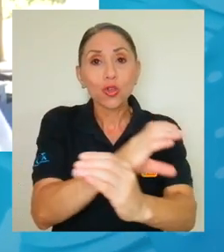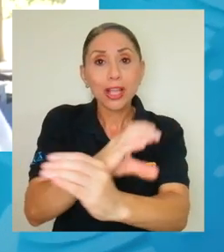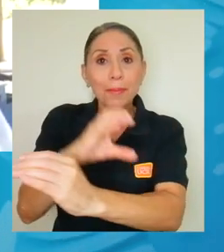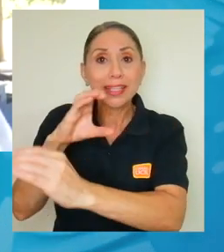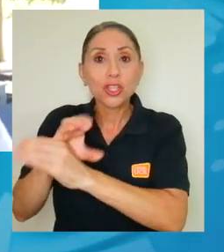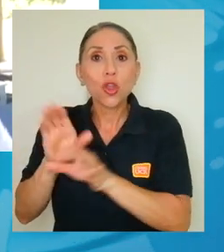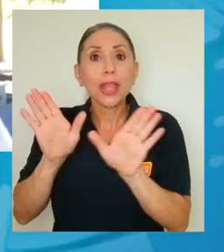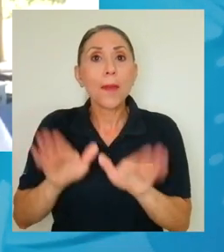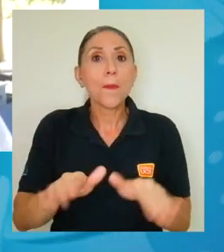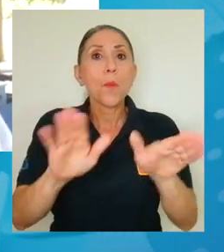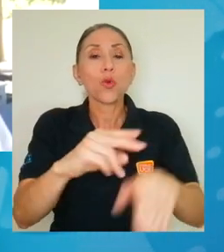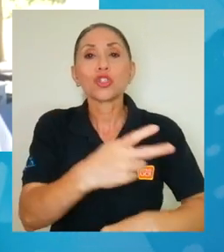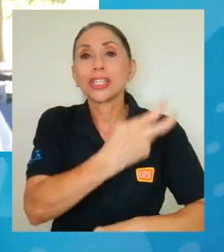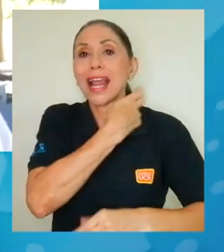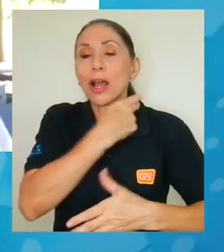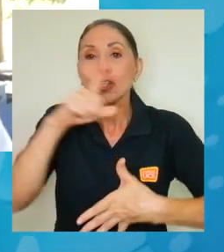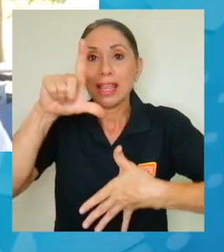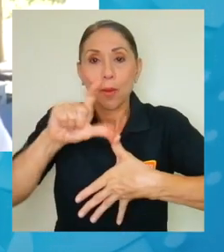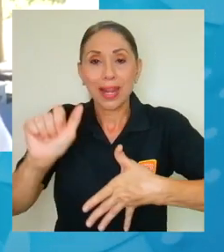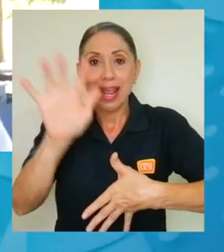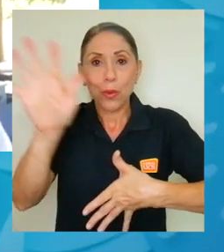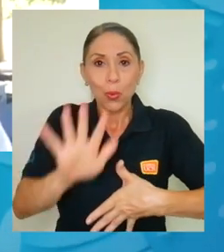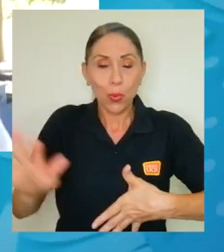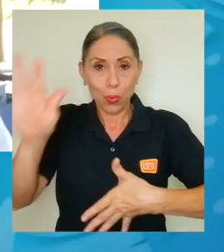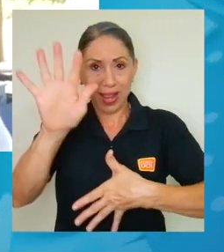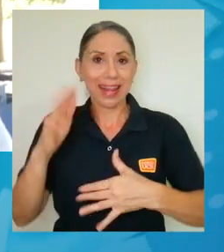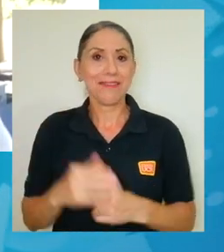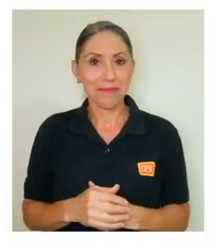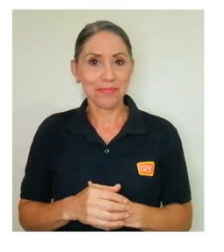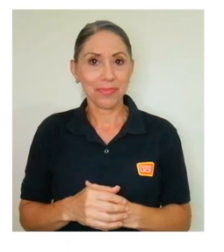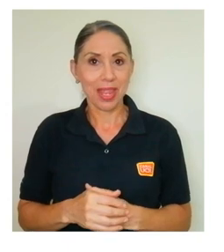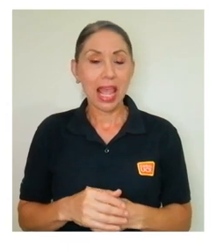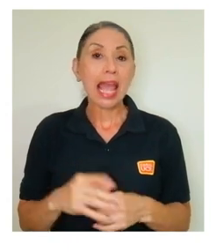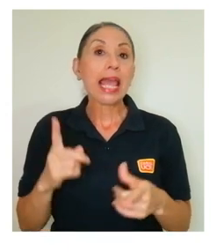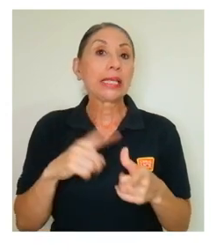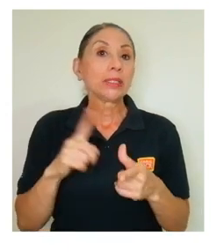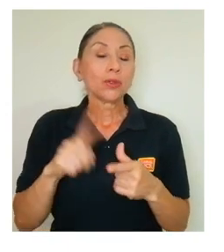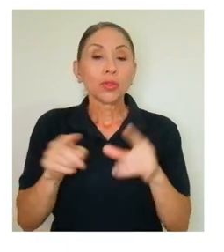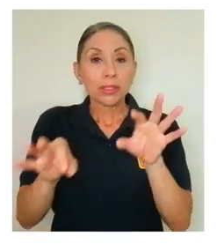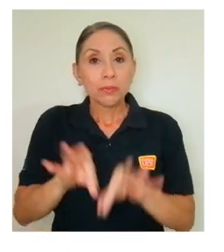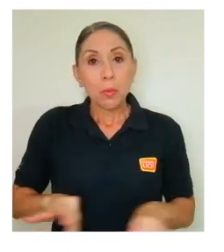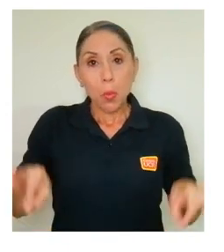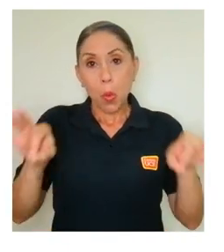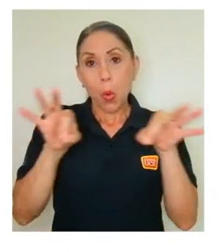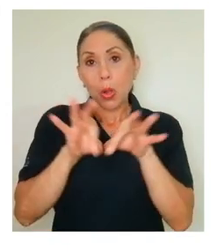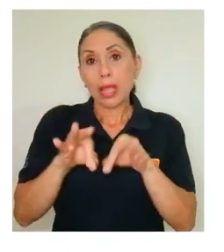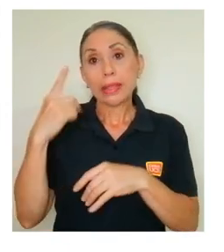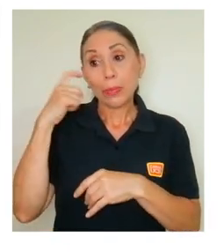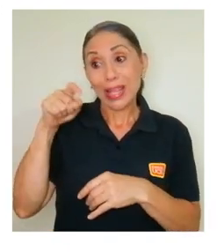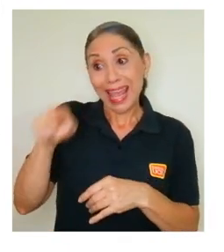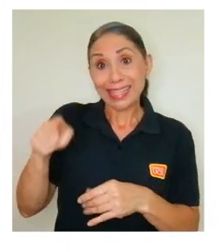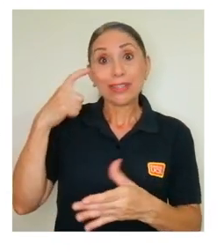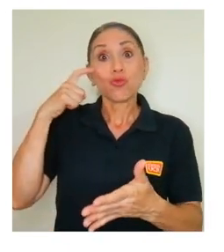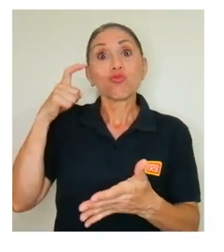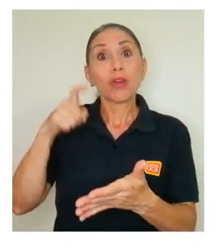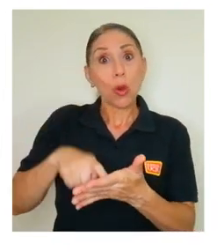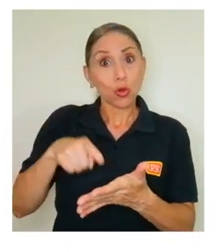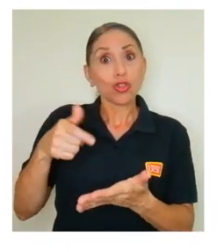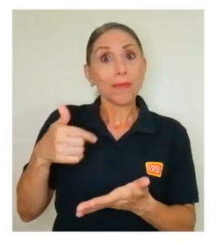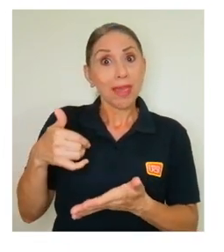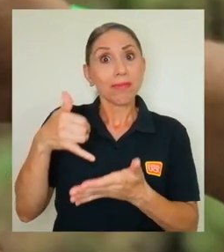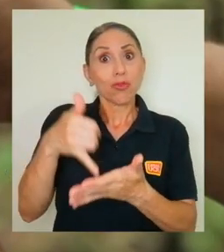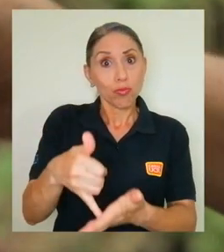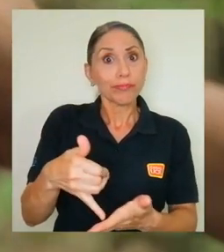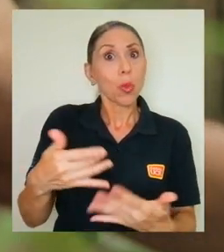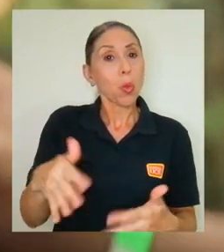de murciélagos de Latinoamérica y el Caribe. Entonces yo creo que es importante porque bueno es un reconocimiento de que